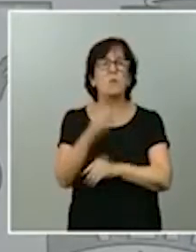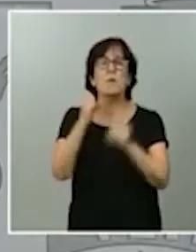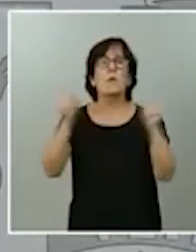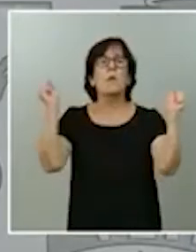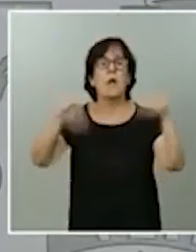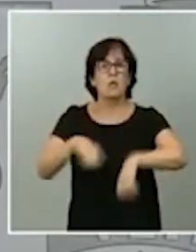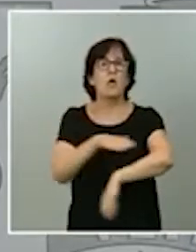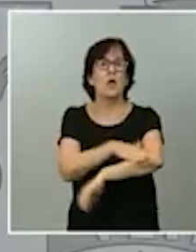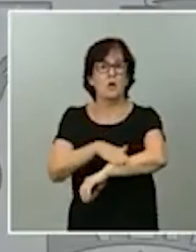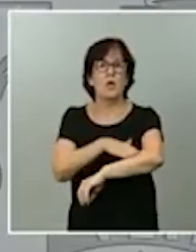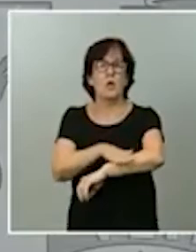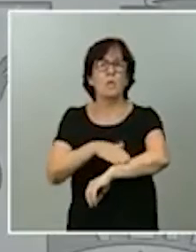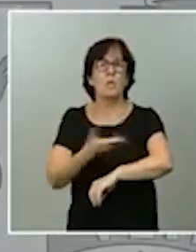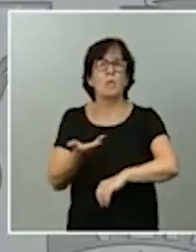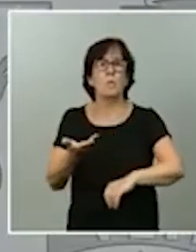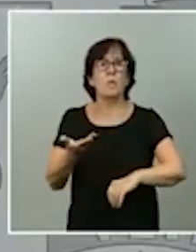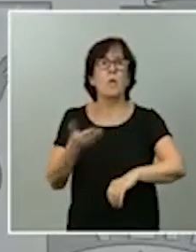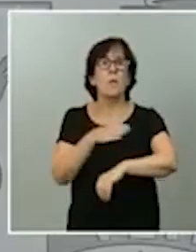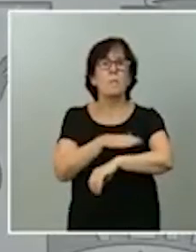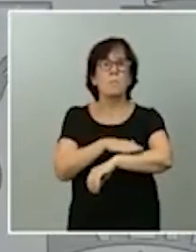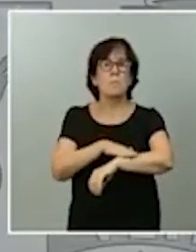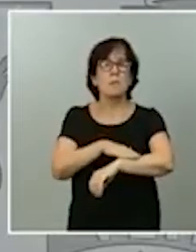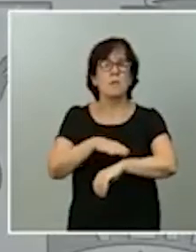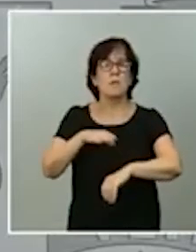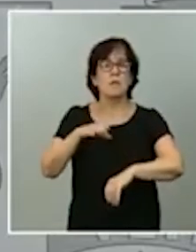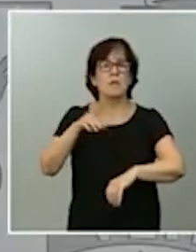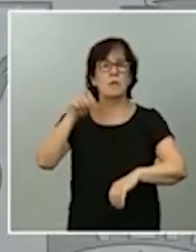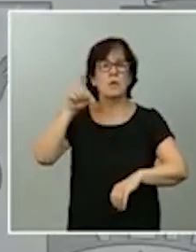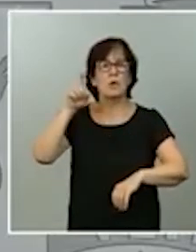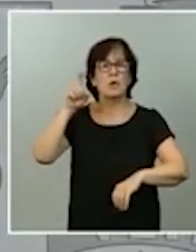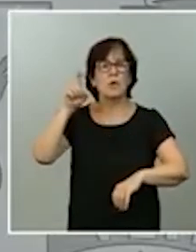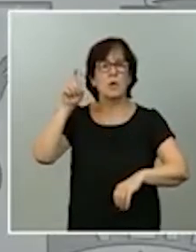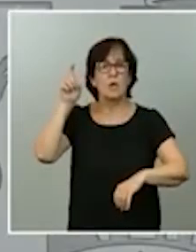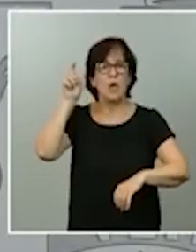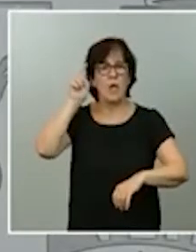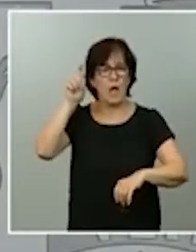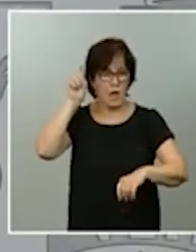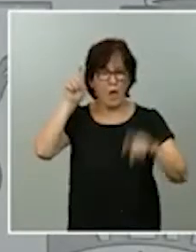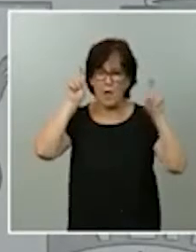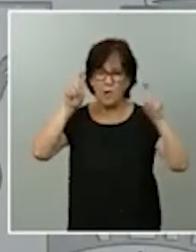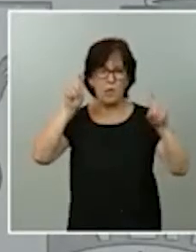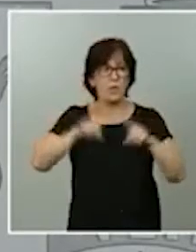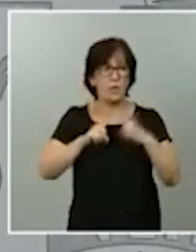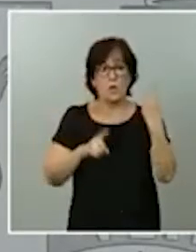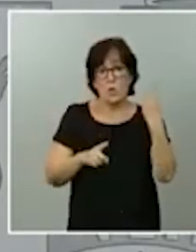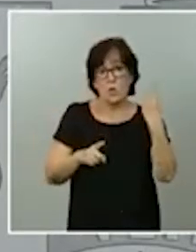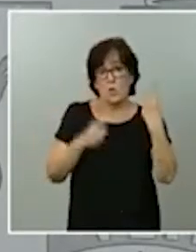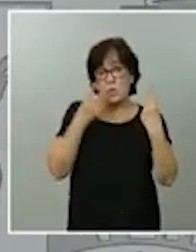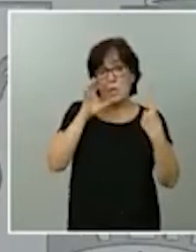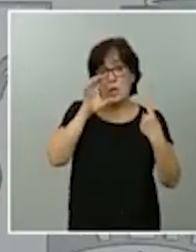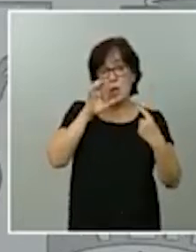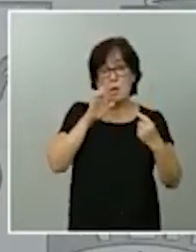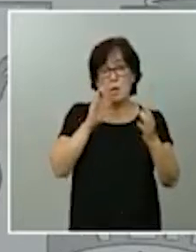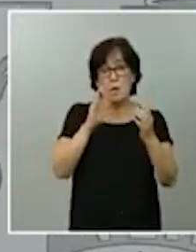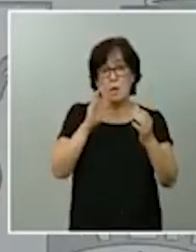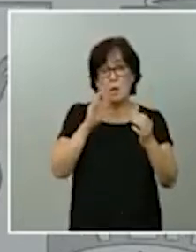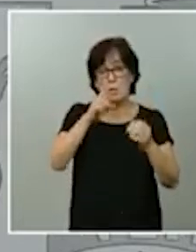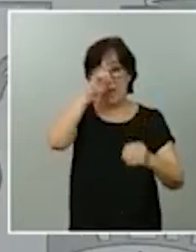España y con el Ministerio de Educación sobre esta cuestión. Una de ellas fue la Comunidad de Madrid y la otra fue el País Vasco.